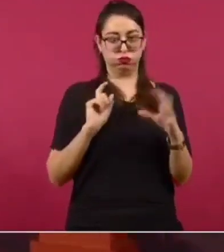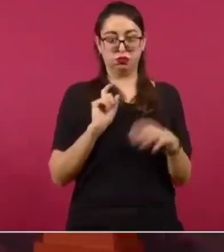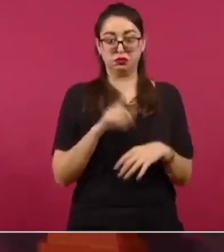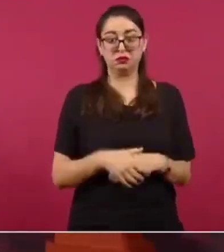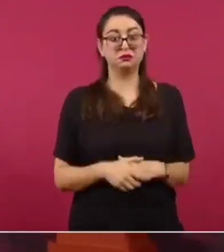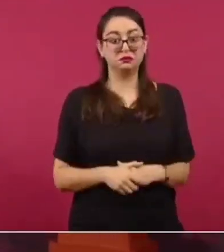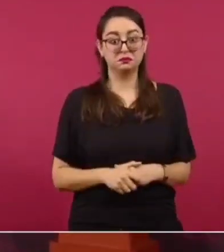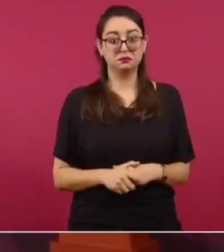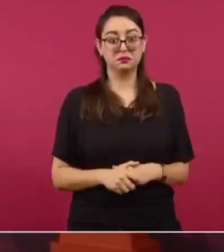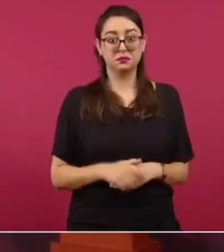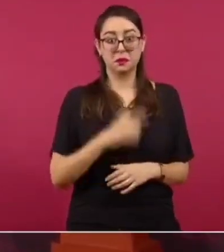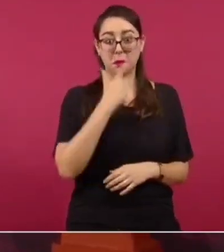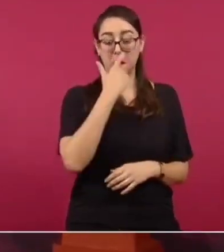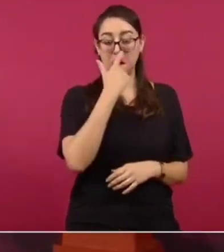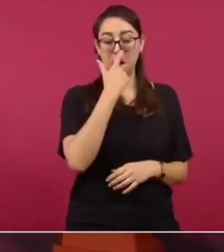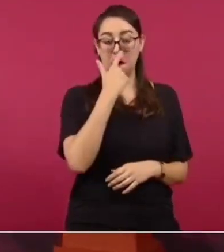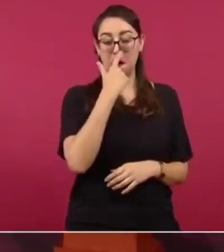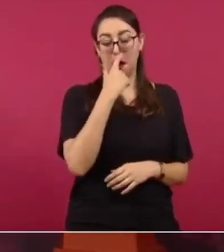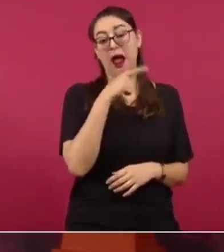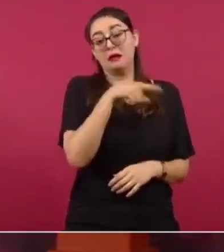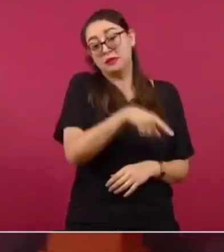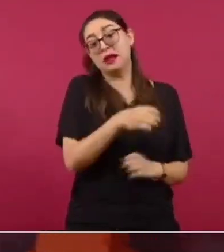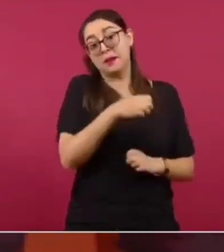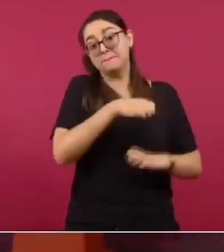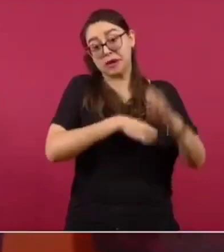empresario,